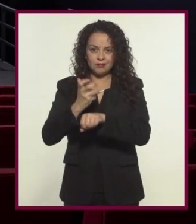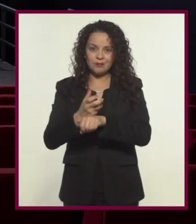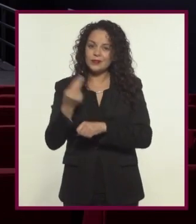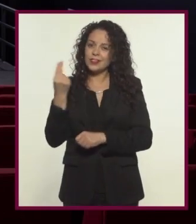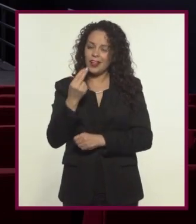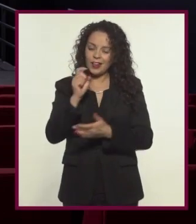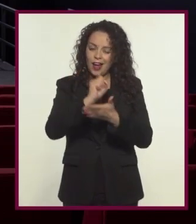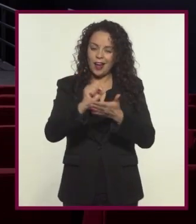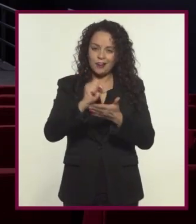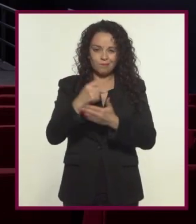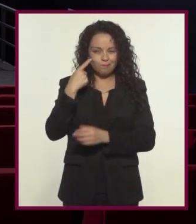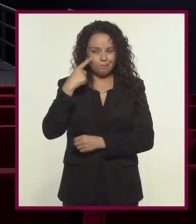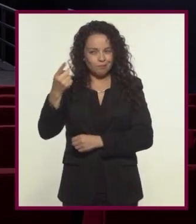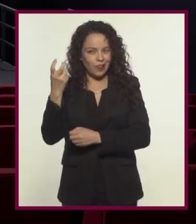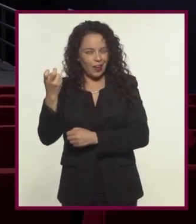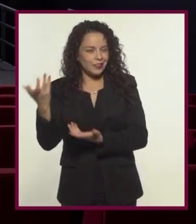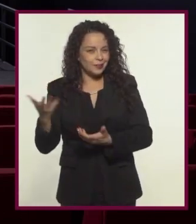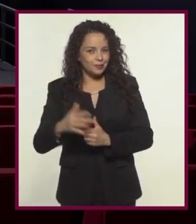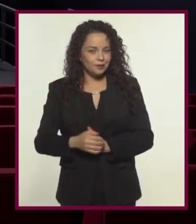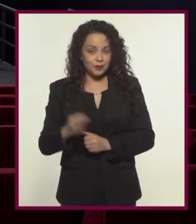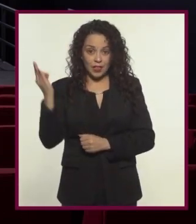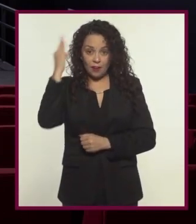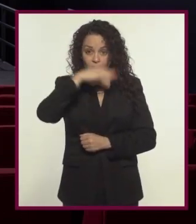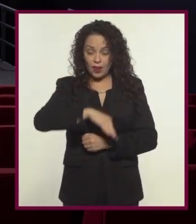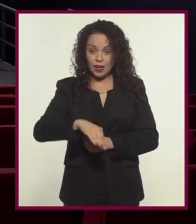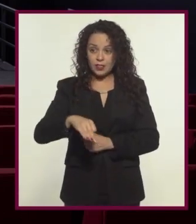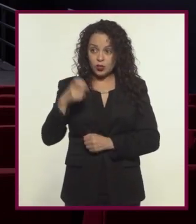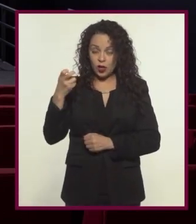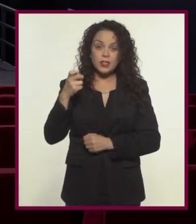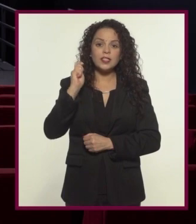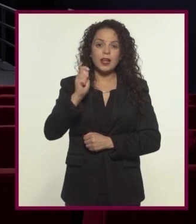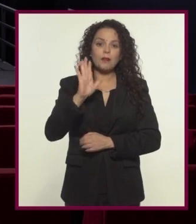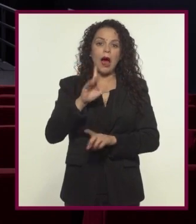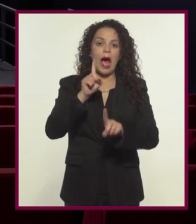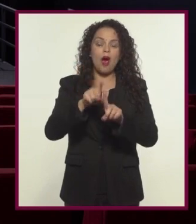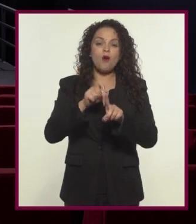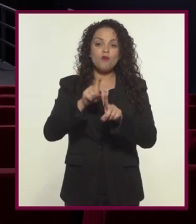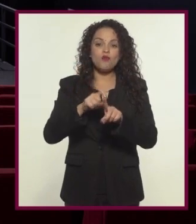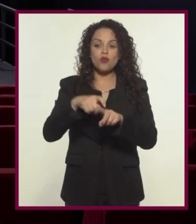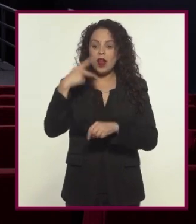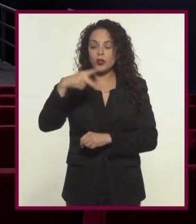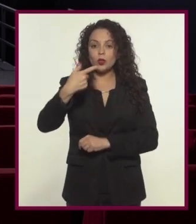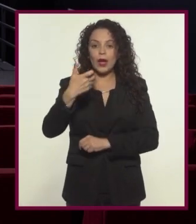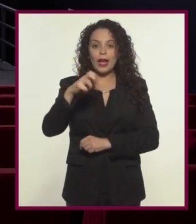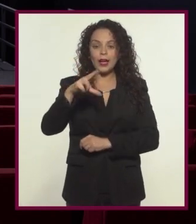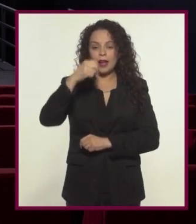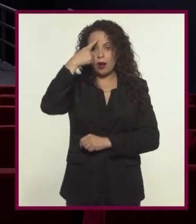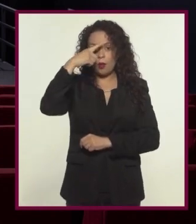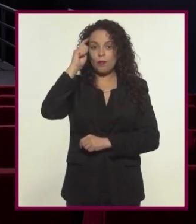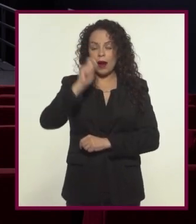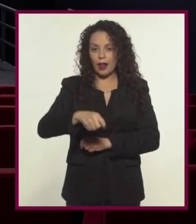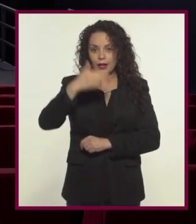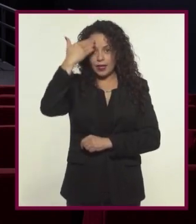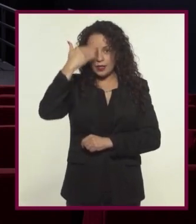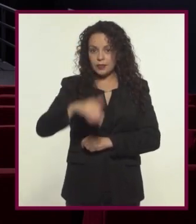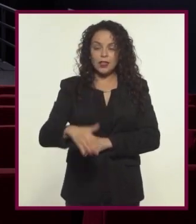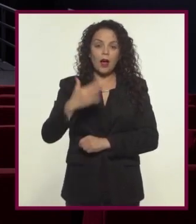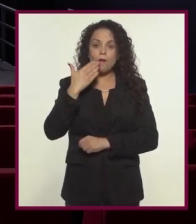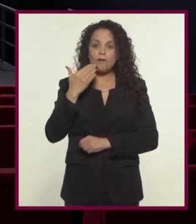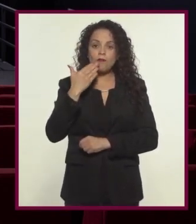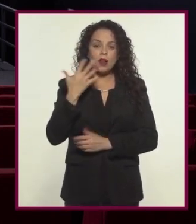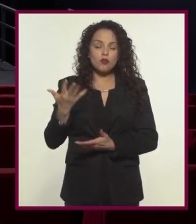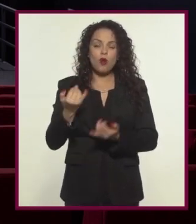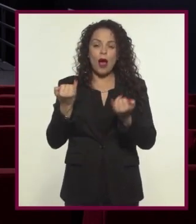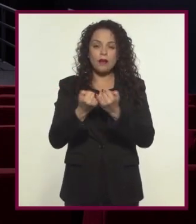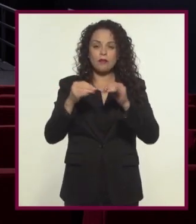electoral de ese país Y muchas veces lo que hace el falso documental es burlarse del propio género para cuestionar la